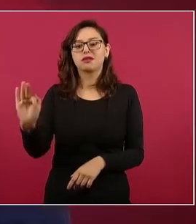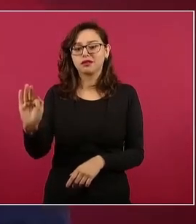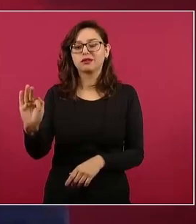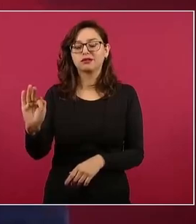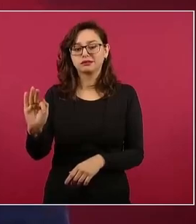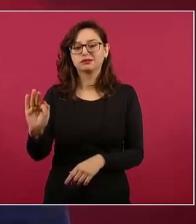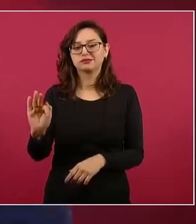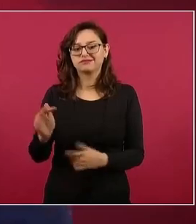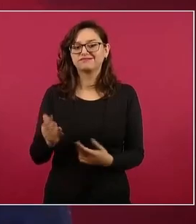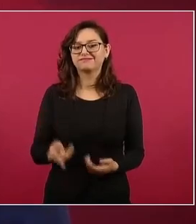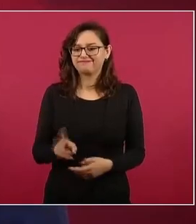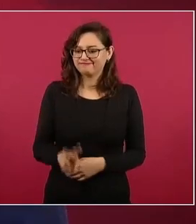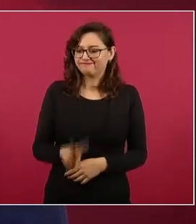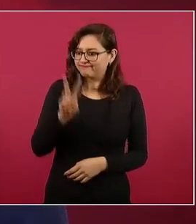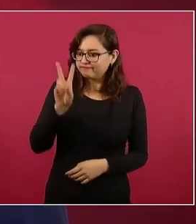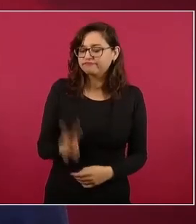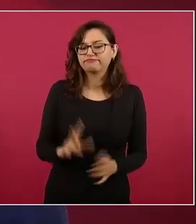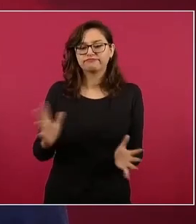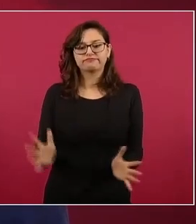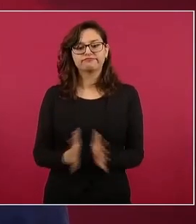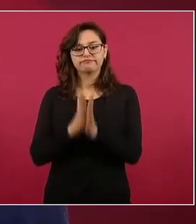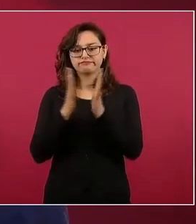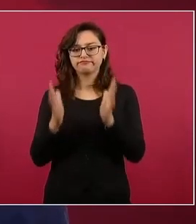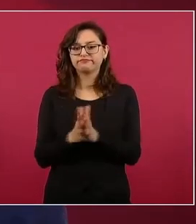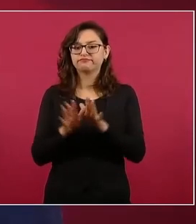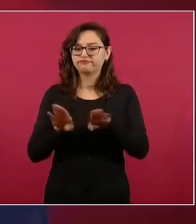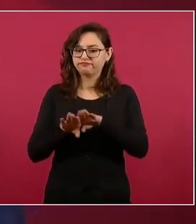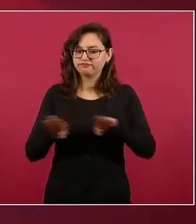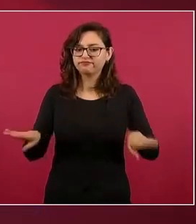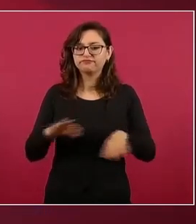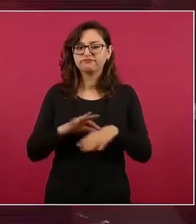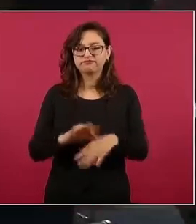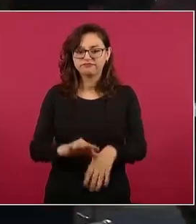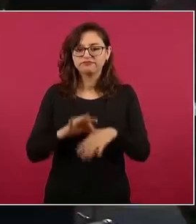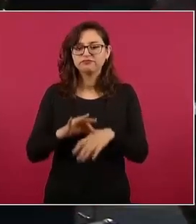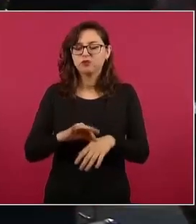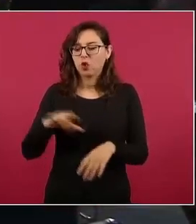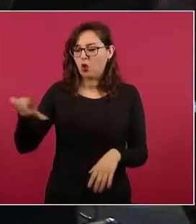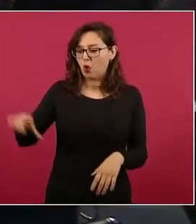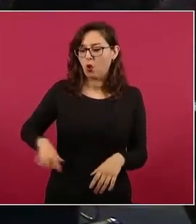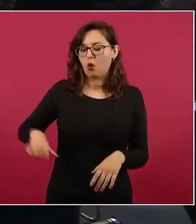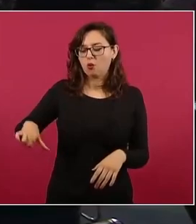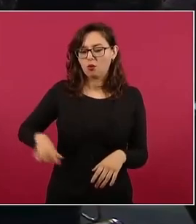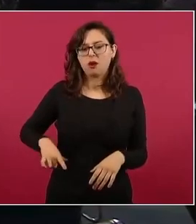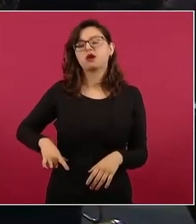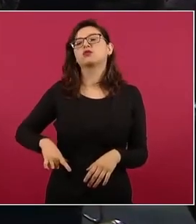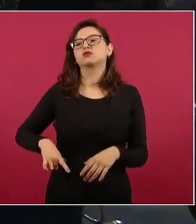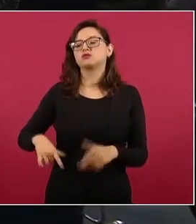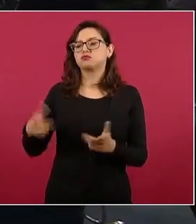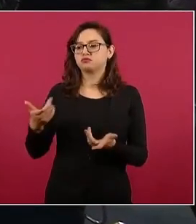de una auténtica democracia un gobierno del pueblo para el pueblo y con el pueblo